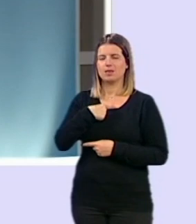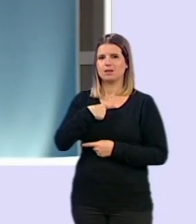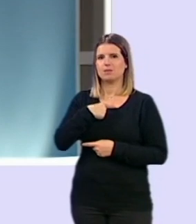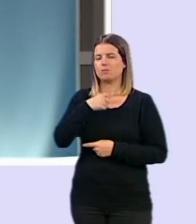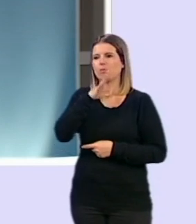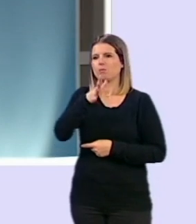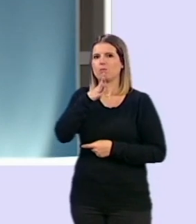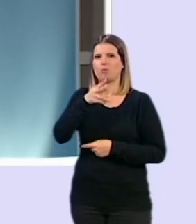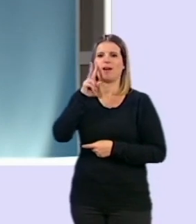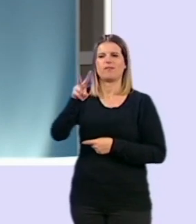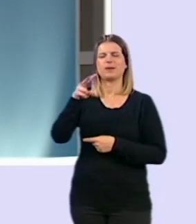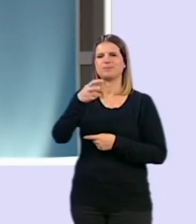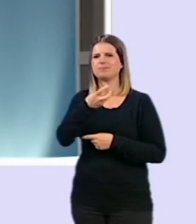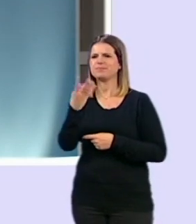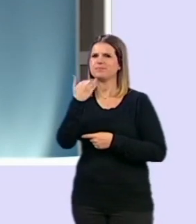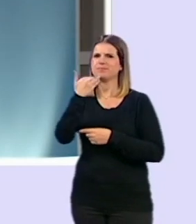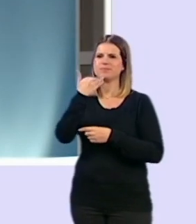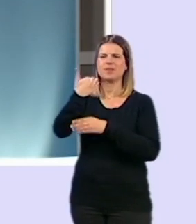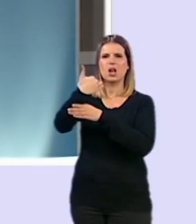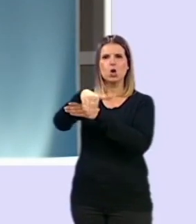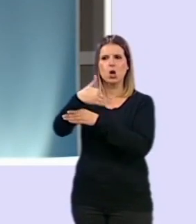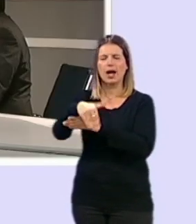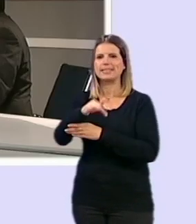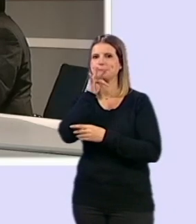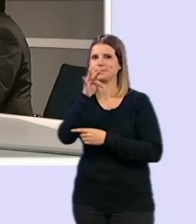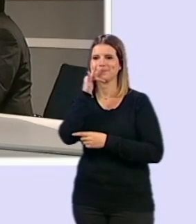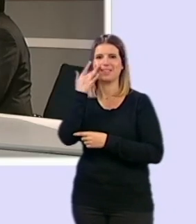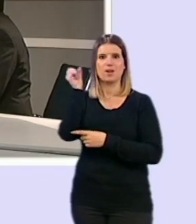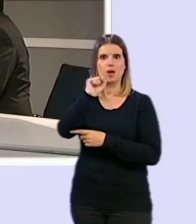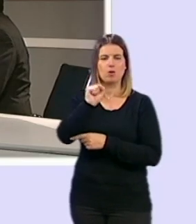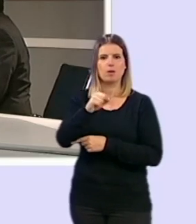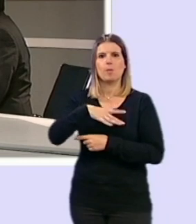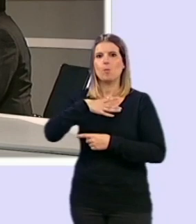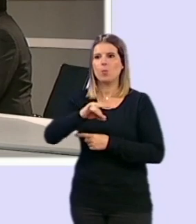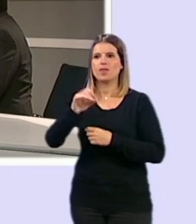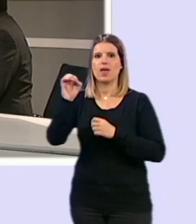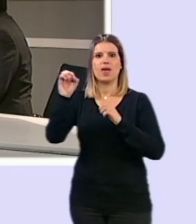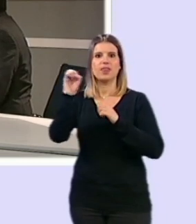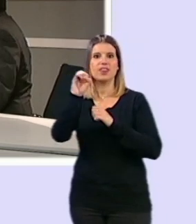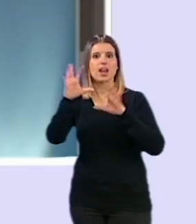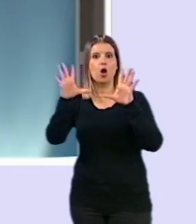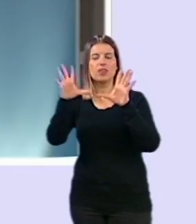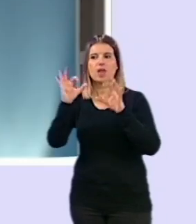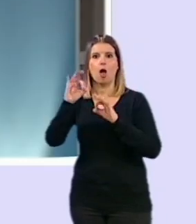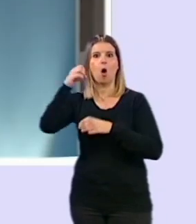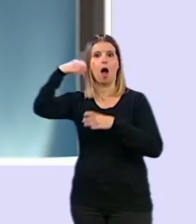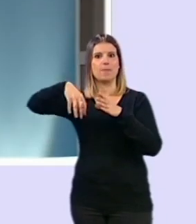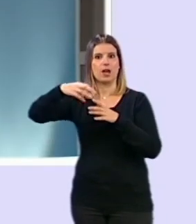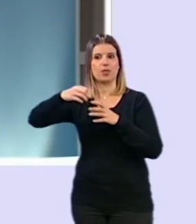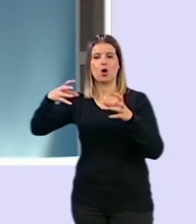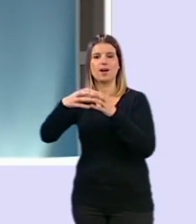porque pueden ver alguna calle que nos haya limpiado o lo que sea, que lo pueden hacer a través del 010 o a través de Granada Mejora, Por supuesto,